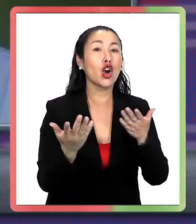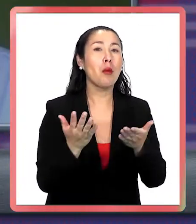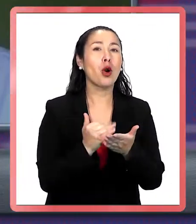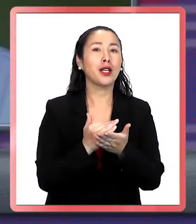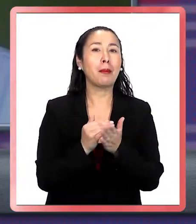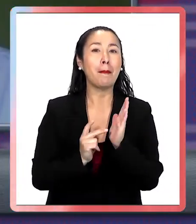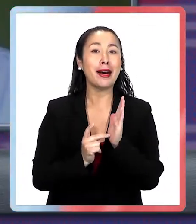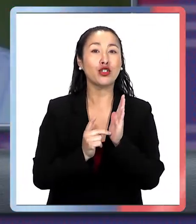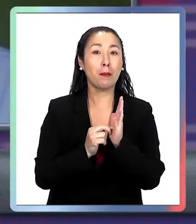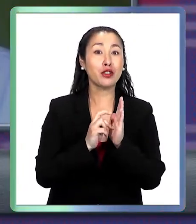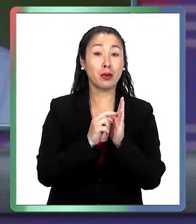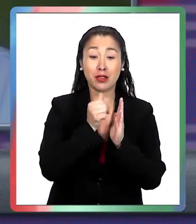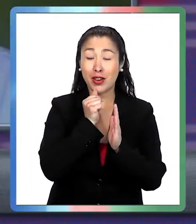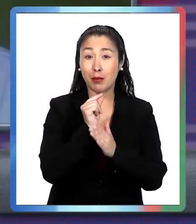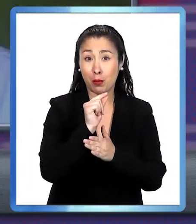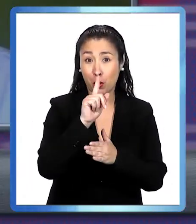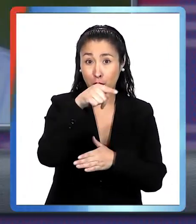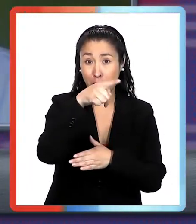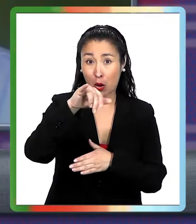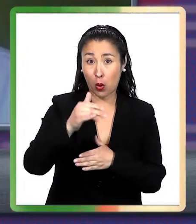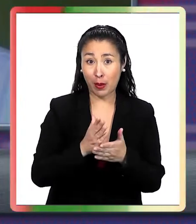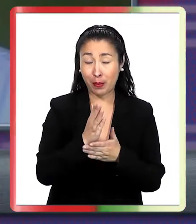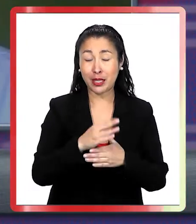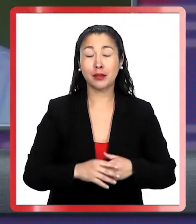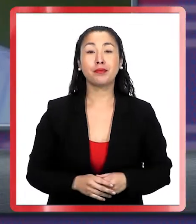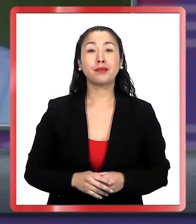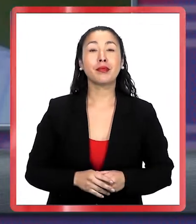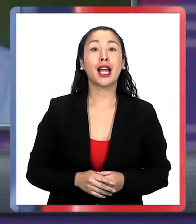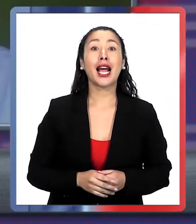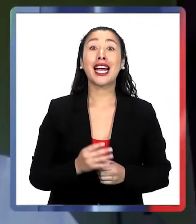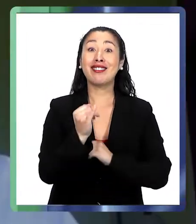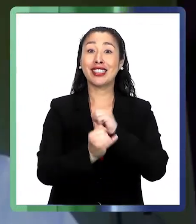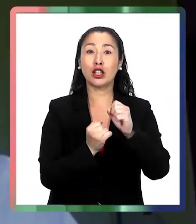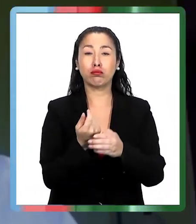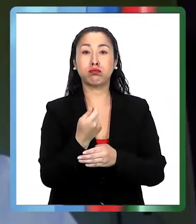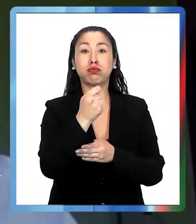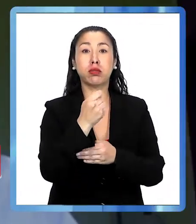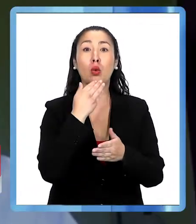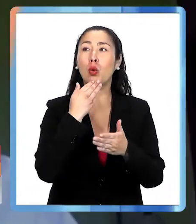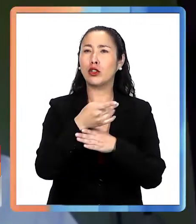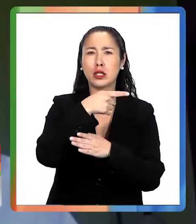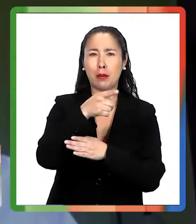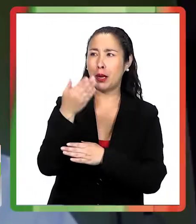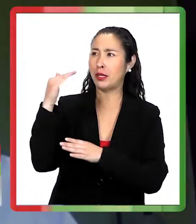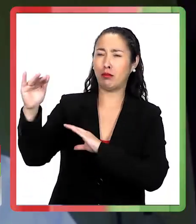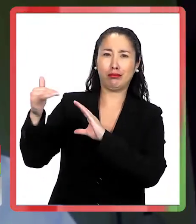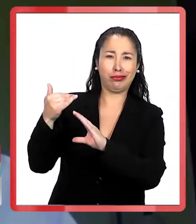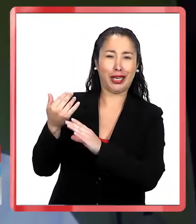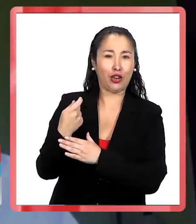ir con el plan paso a paso que ya se aproxima? El reconocimiento internacional llegó la semana pasada